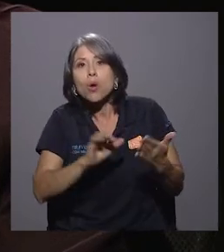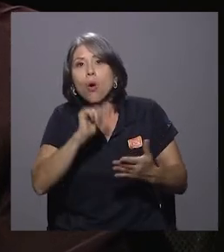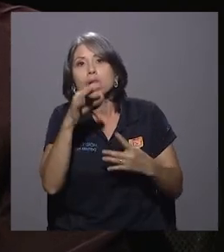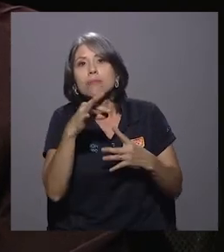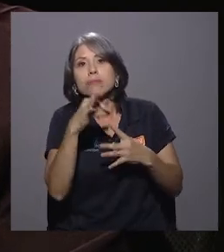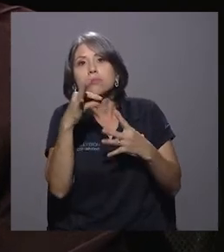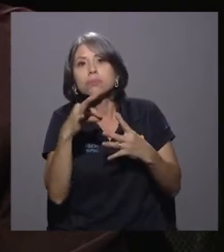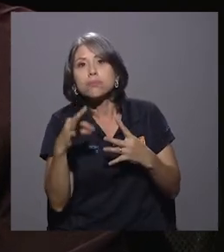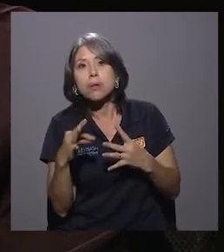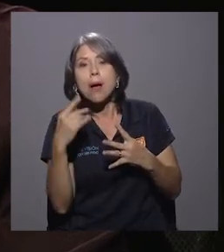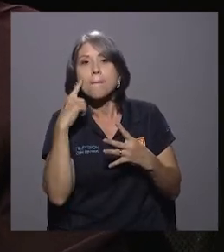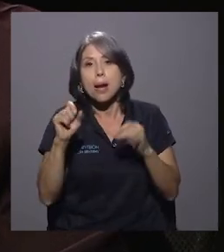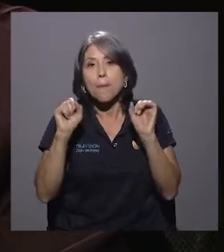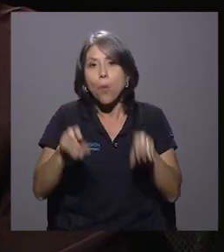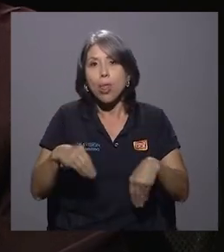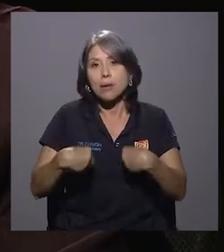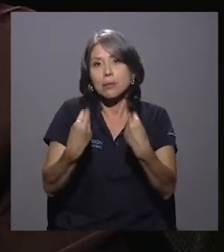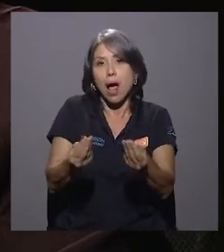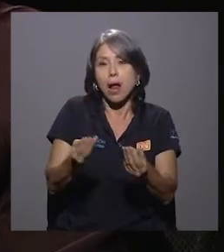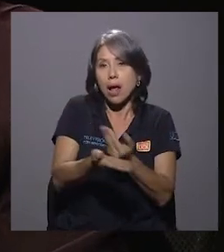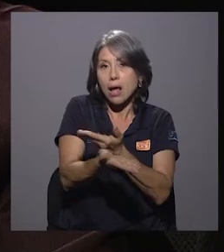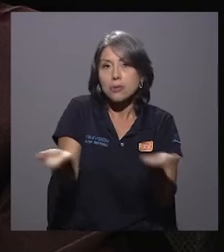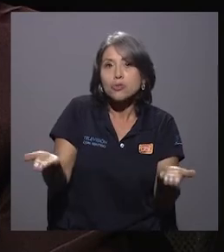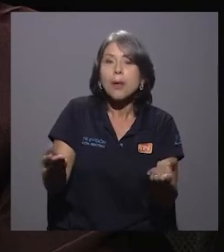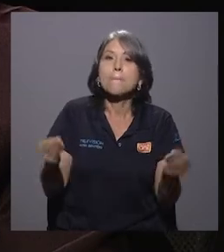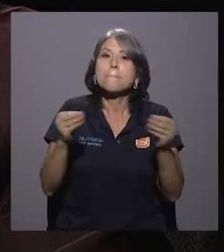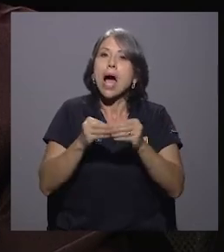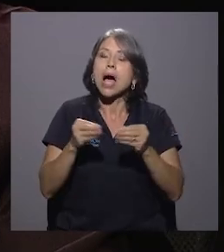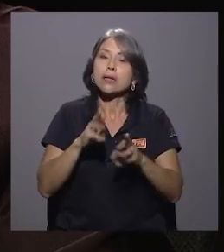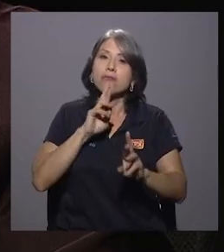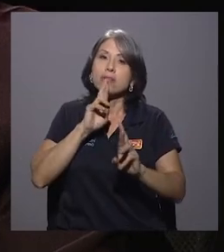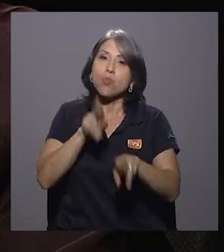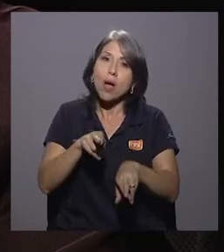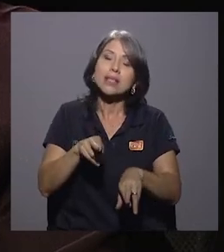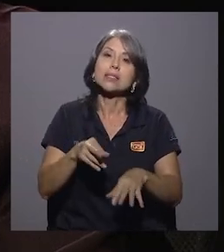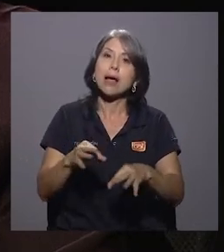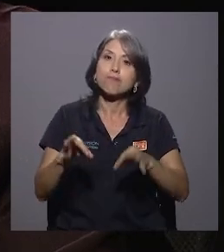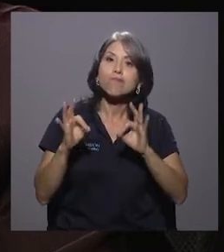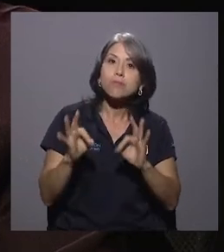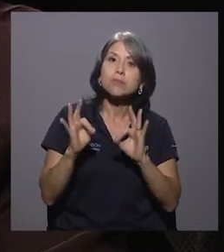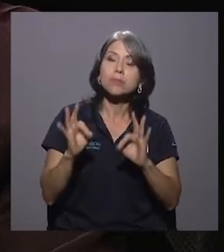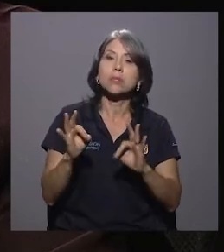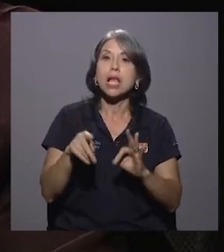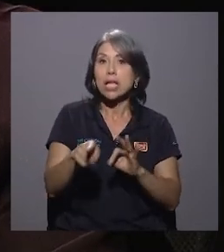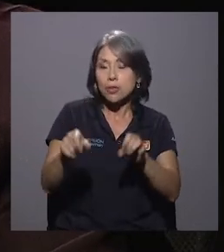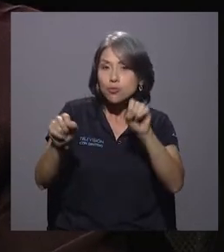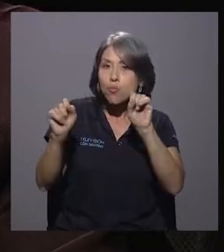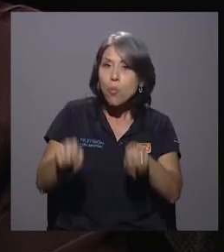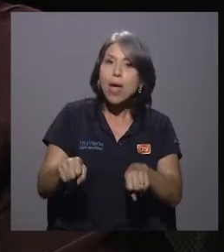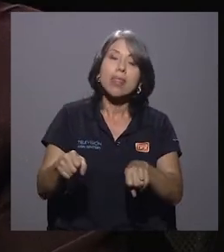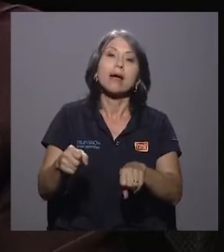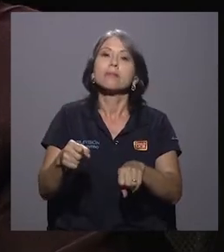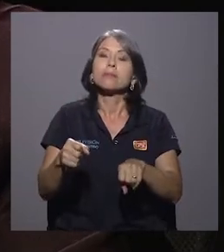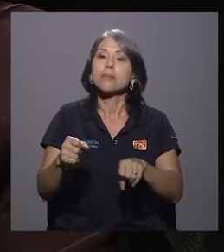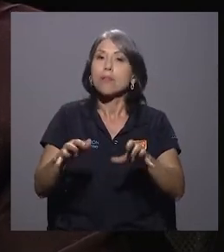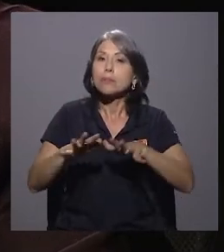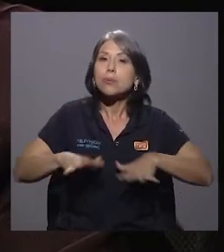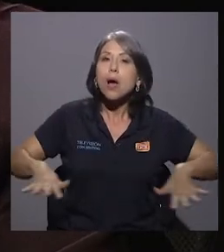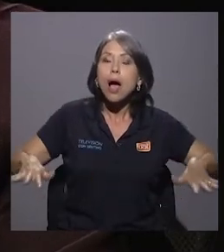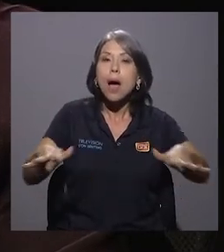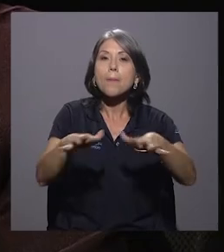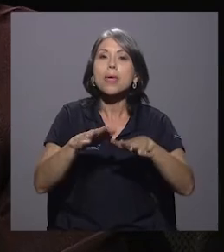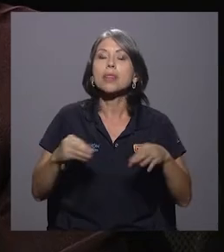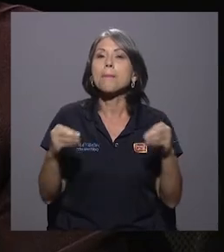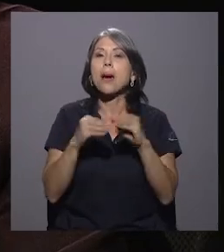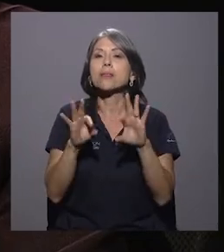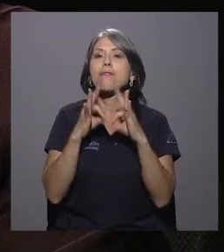que permita brindarles una mayor respuesta y sobre todo que puedan estar en un ambiente más